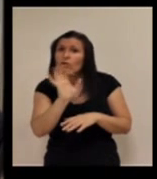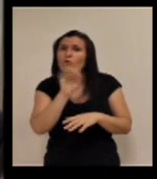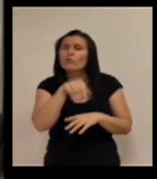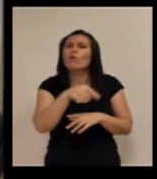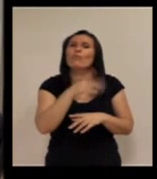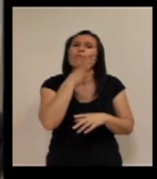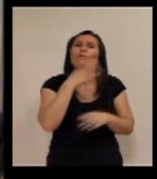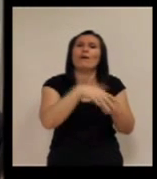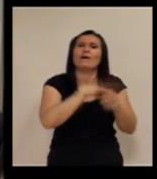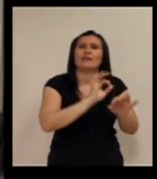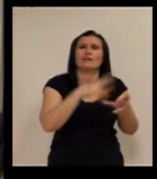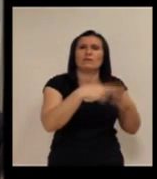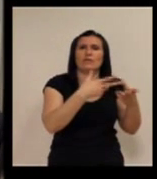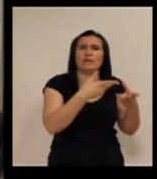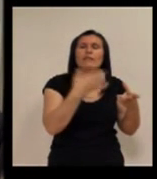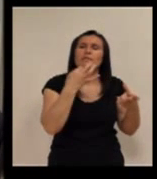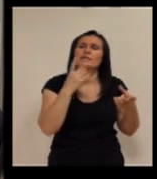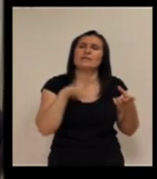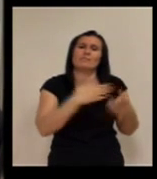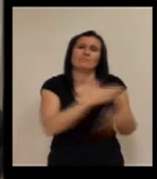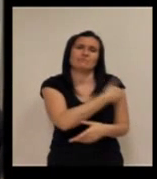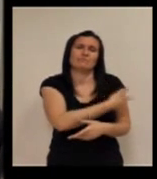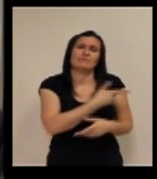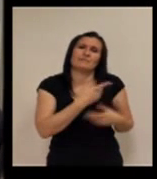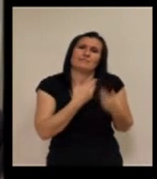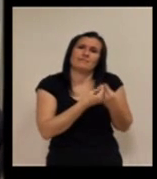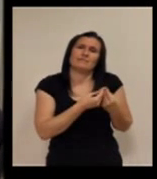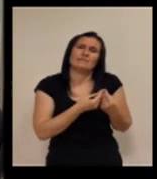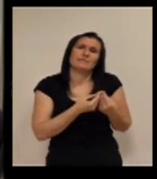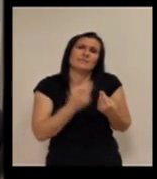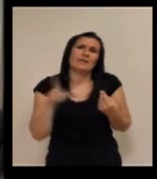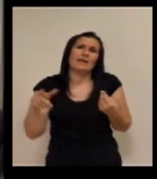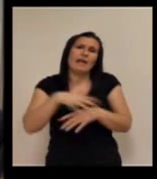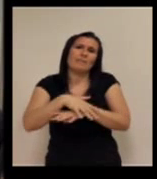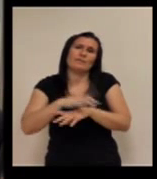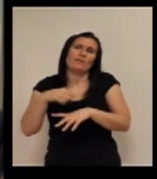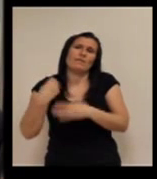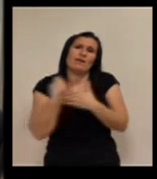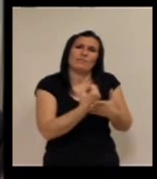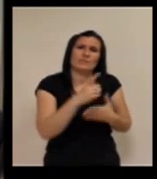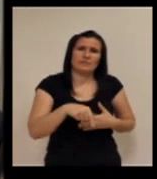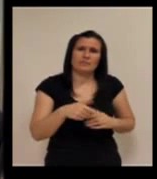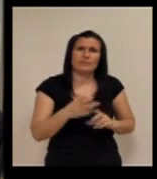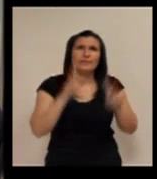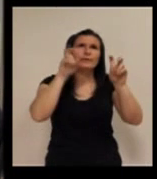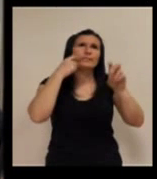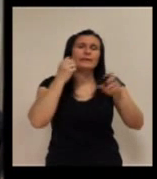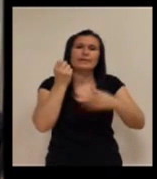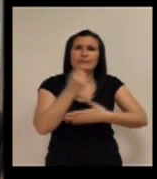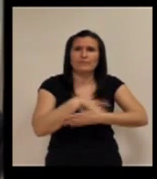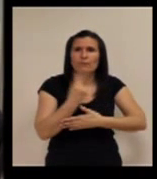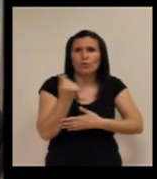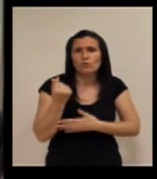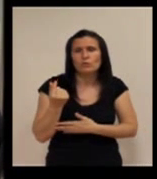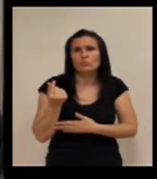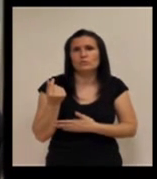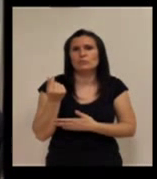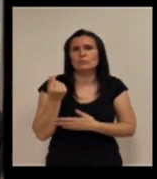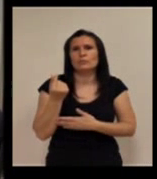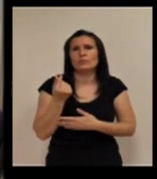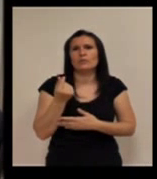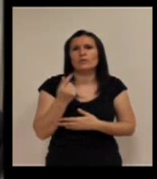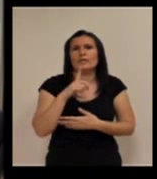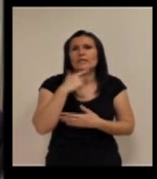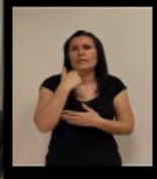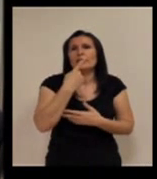Tiene que estar avalado por administración. No valdría. Es un tema de fondos, y es un tema de que